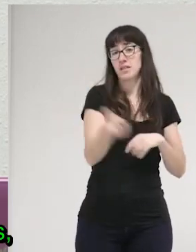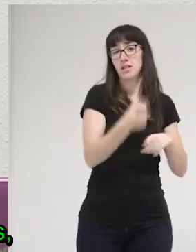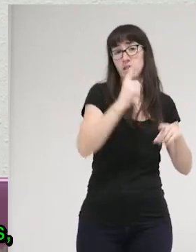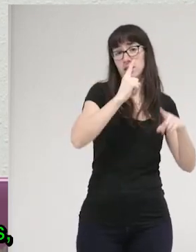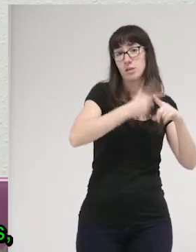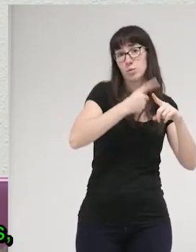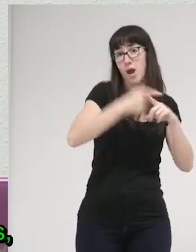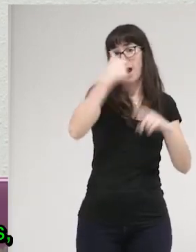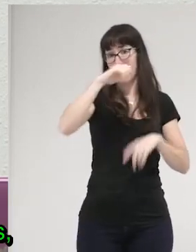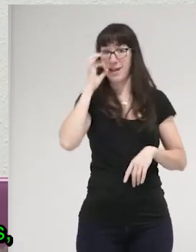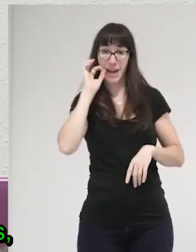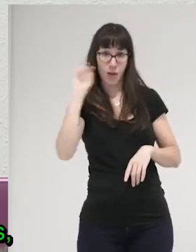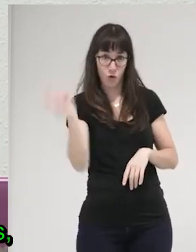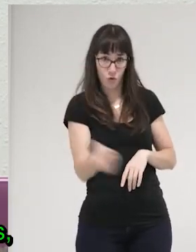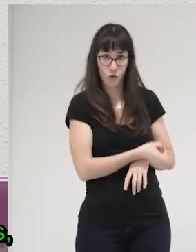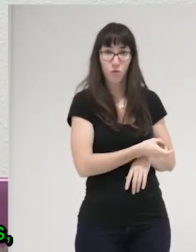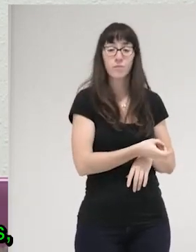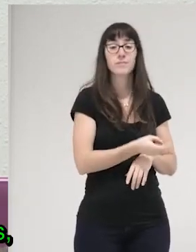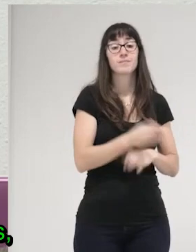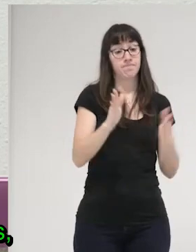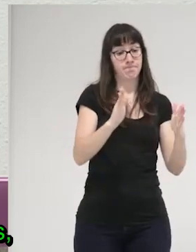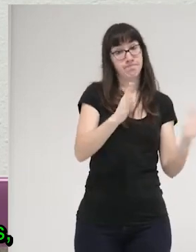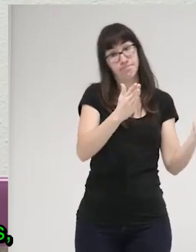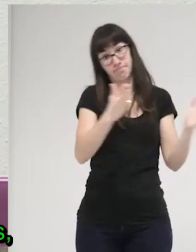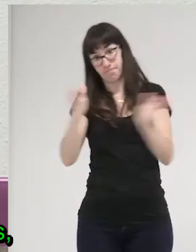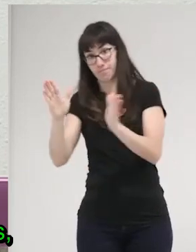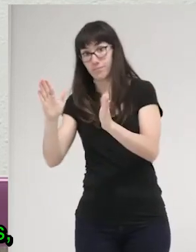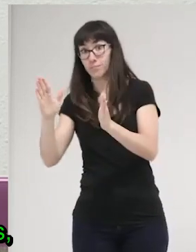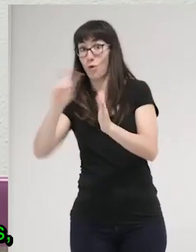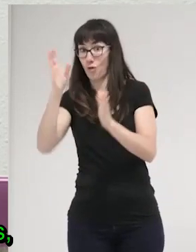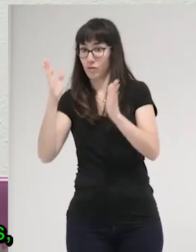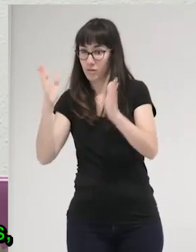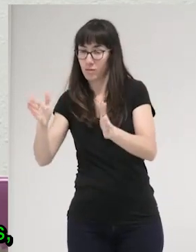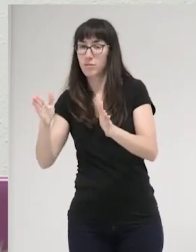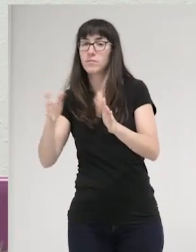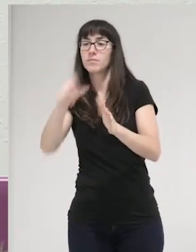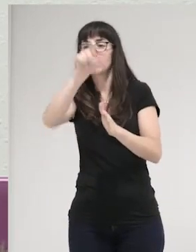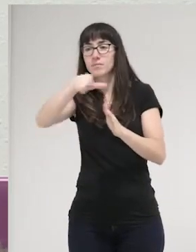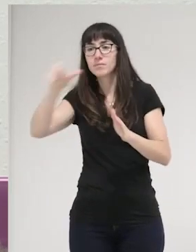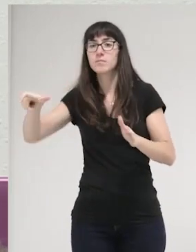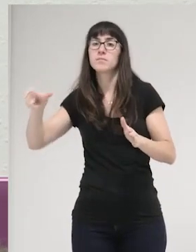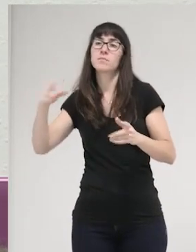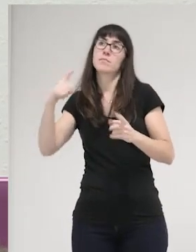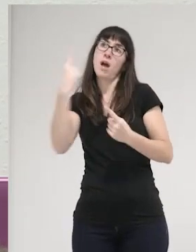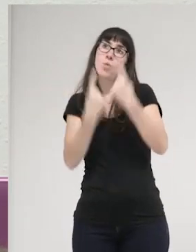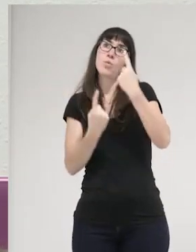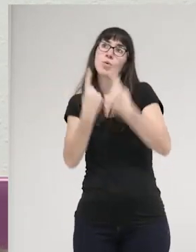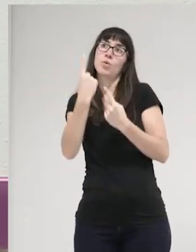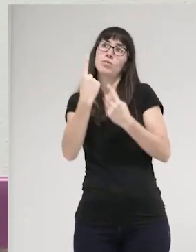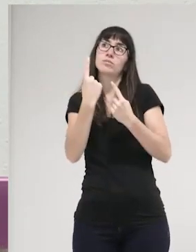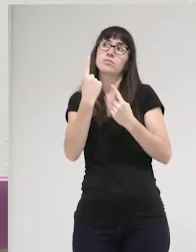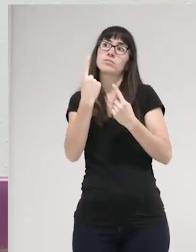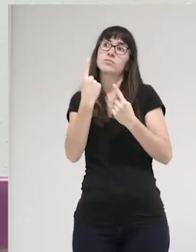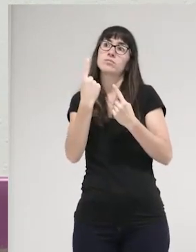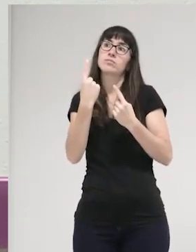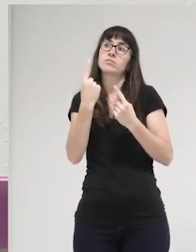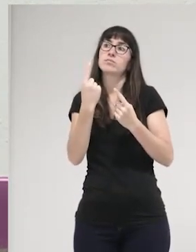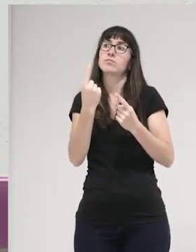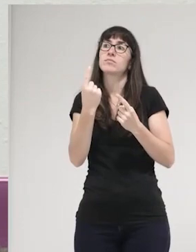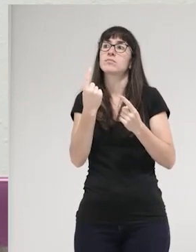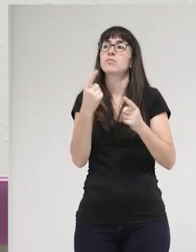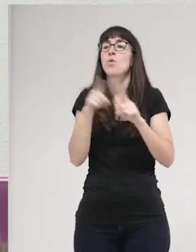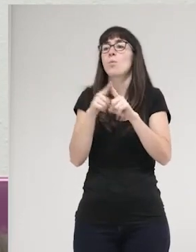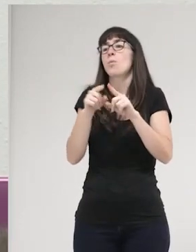por otra parte esas lógicas y esa construcción de una serie de sujetos o una idea sobre que los sujetos son de una